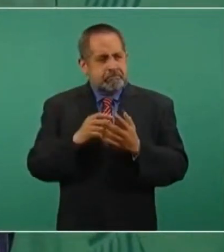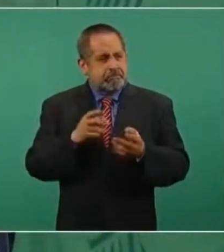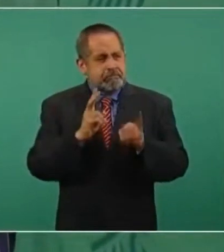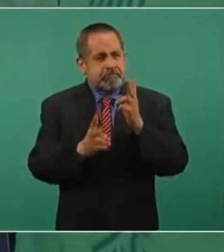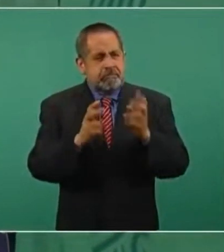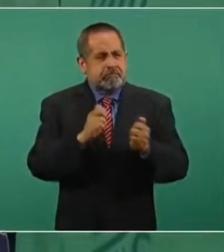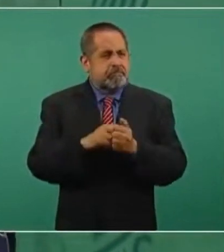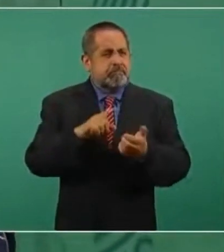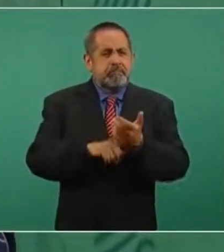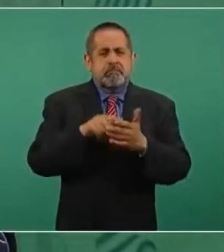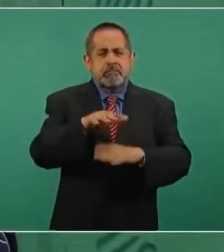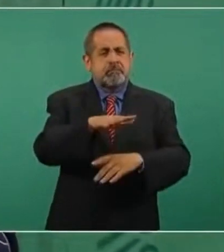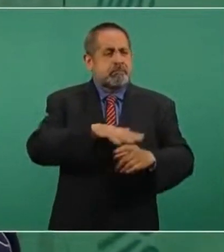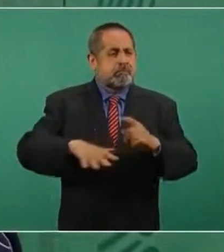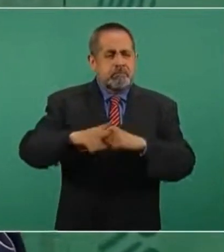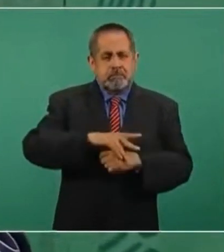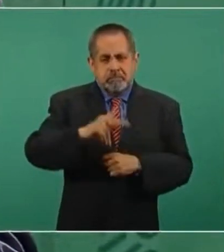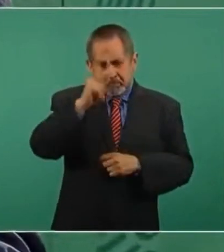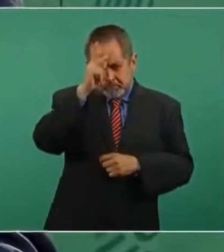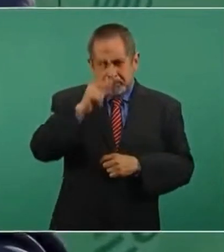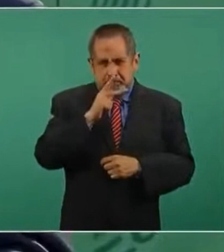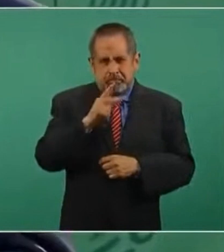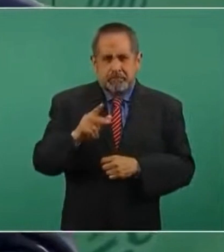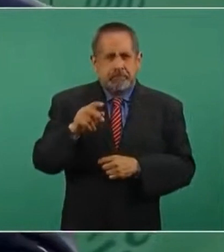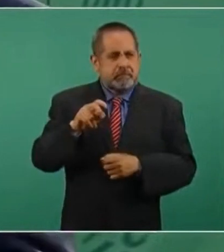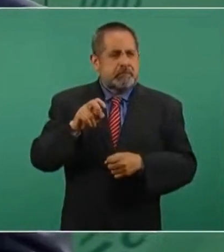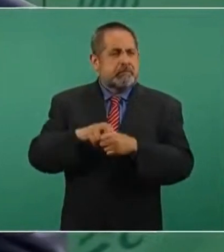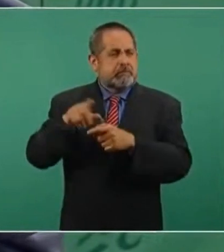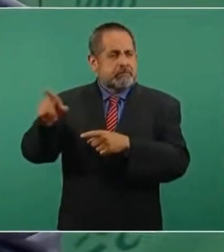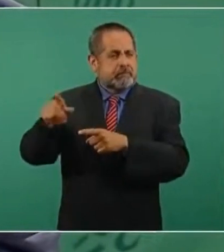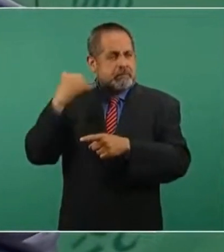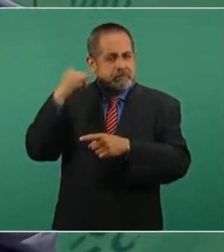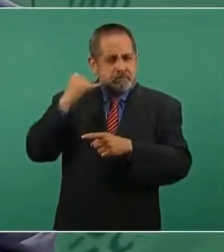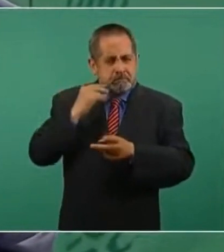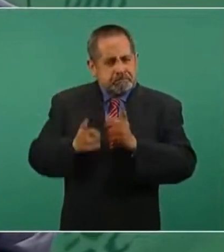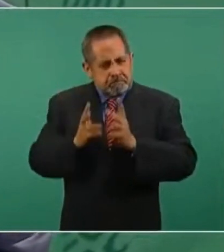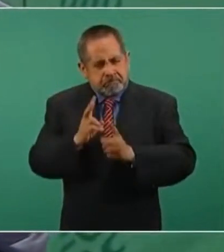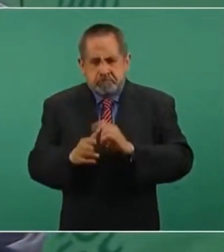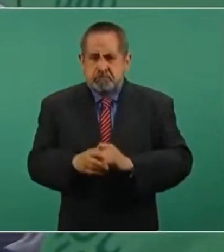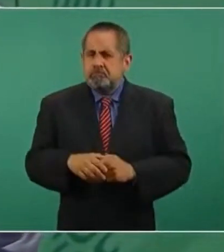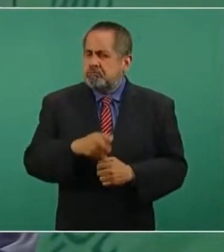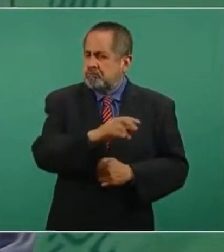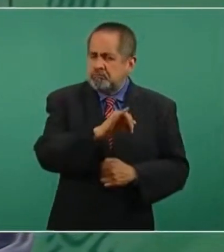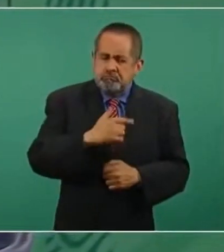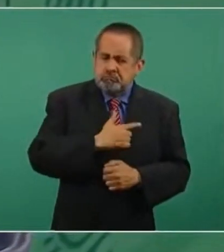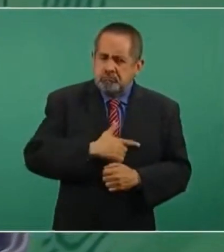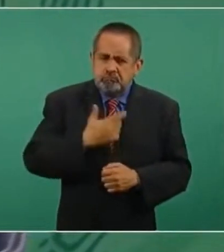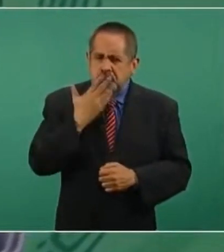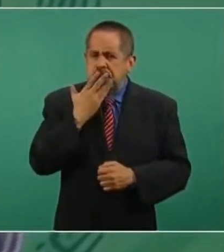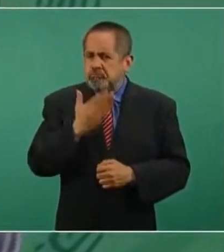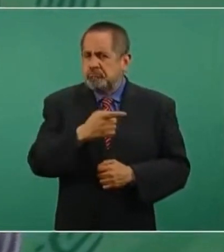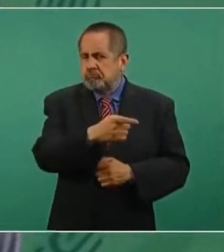Valladolid, en Yucatán con él y me dio mucho gusto porque